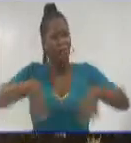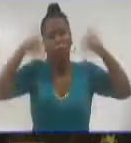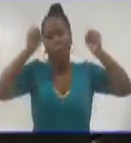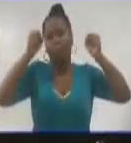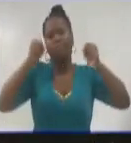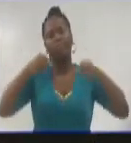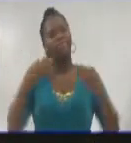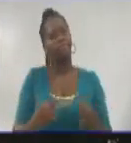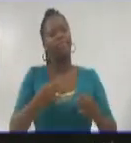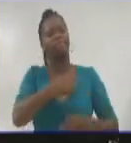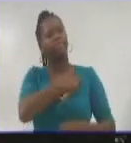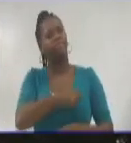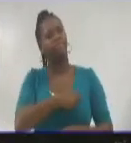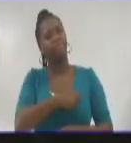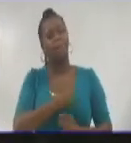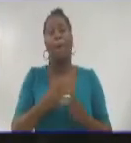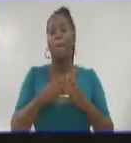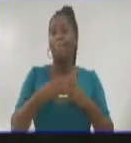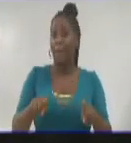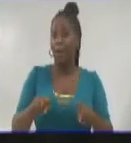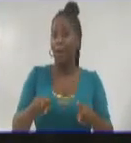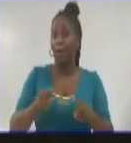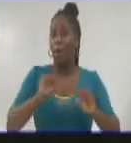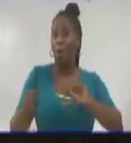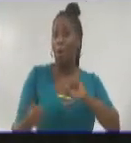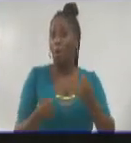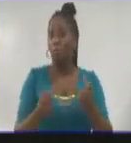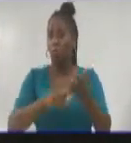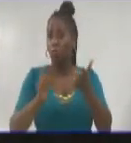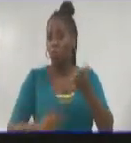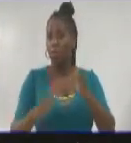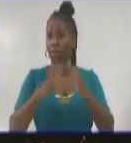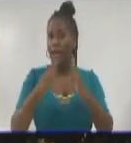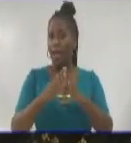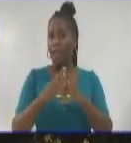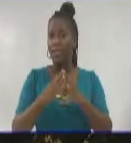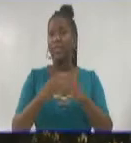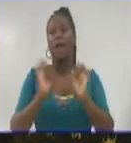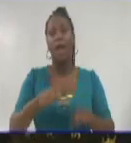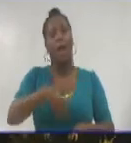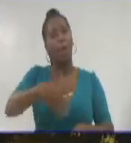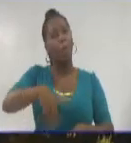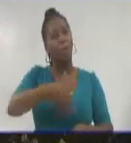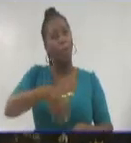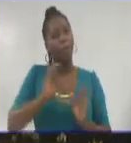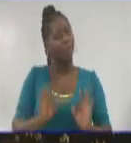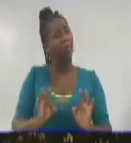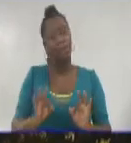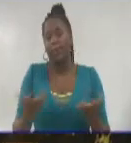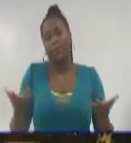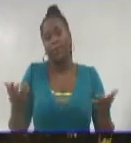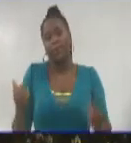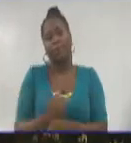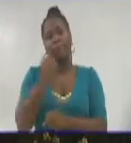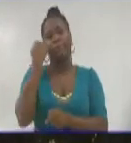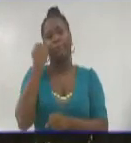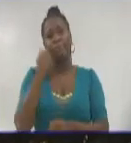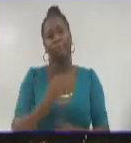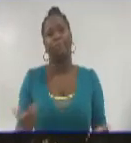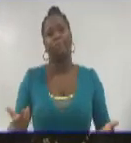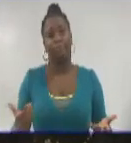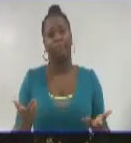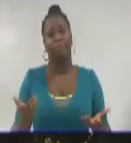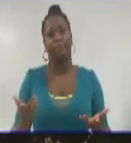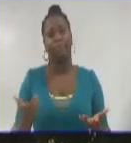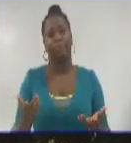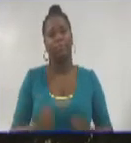se va la corriente, pero si no mantenemos las medidas de ahorro para evitar estos apagones, pues sucede lo